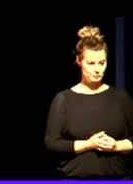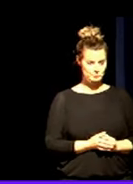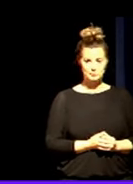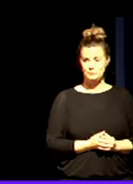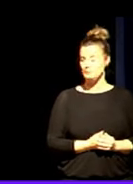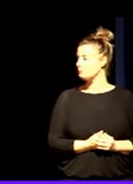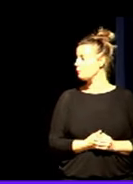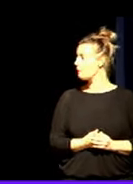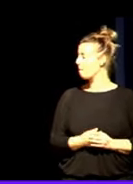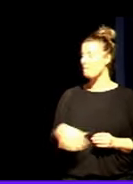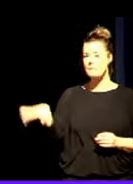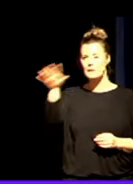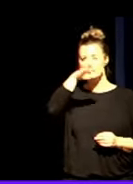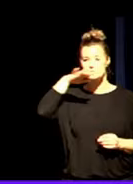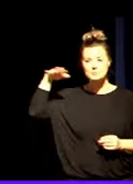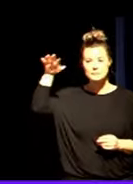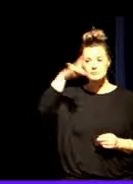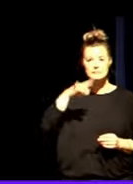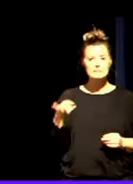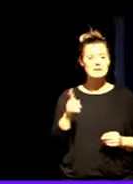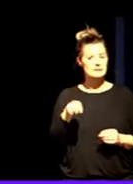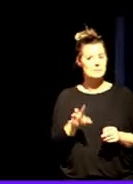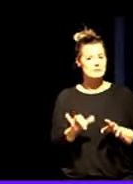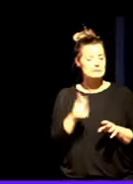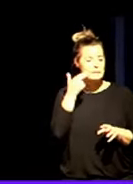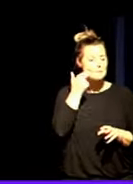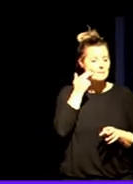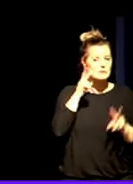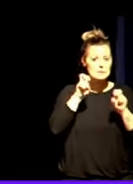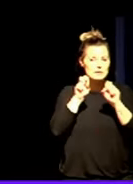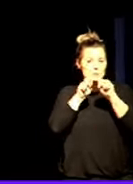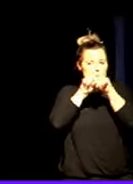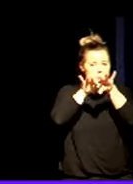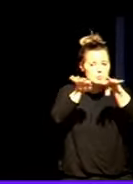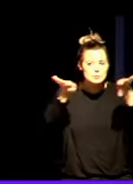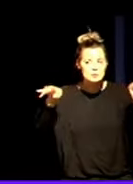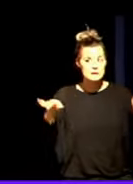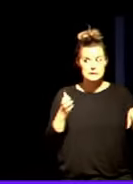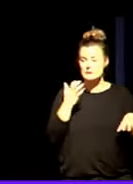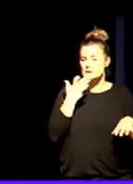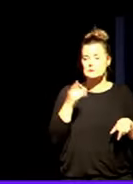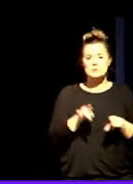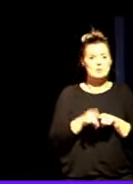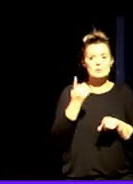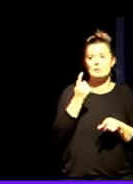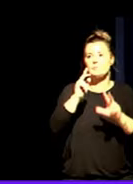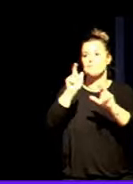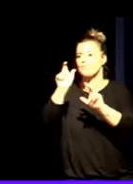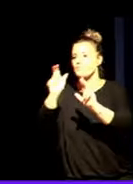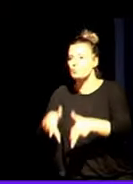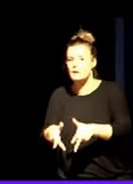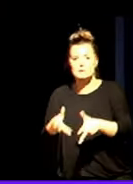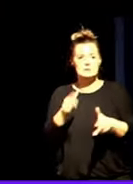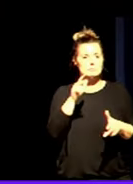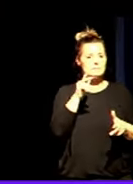Por aquí sobrevuela el riesgo al efecto contagio también, ¿verdad? Cuando, por desgracia, ocurre hay una muerte por suicidio o una tentativa de